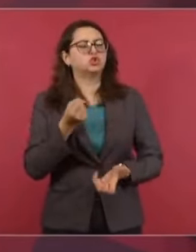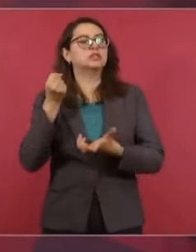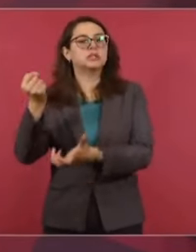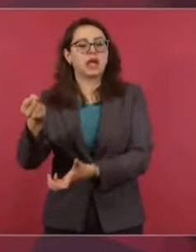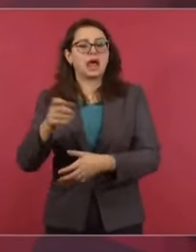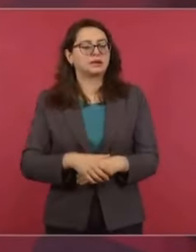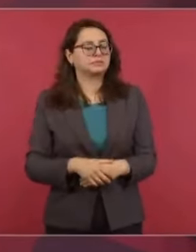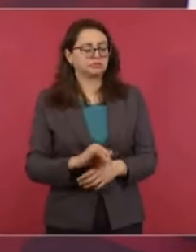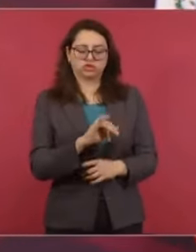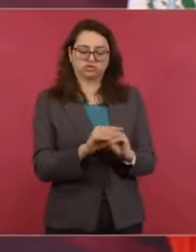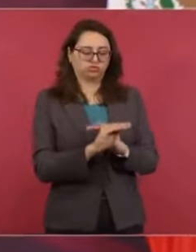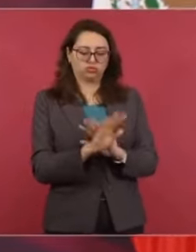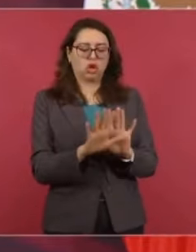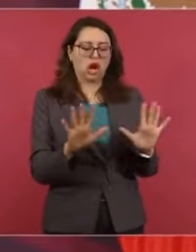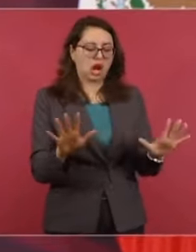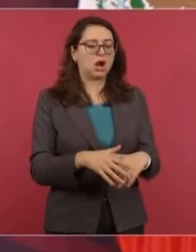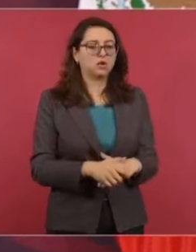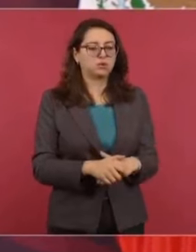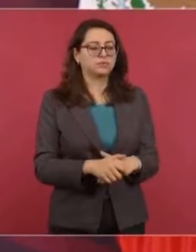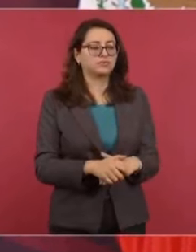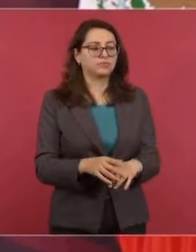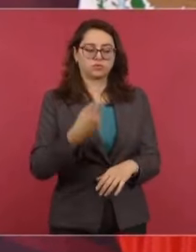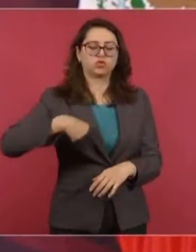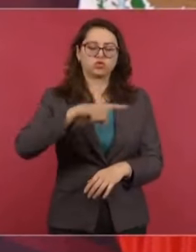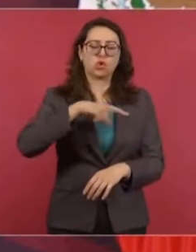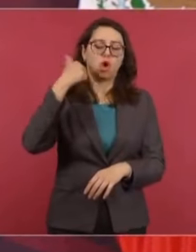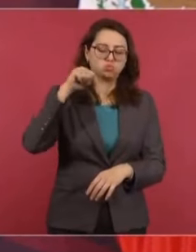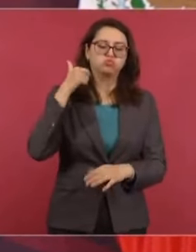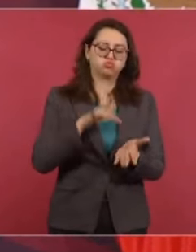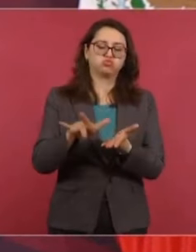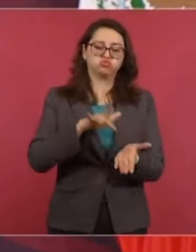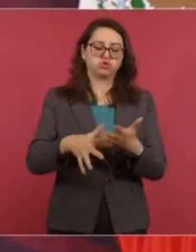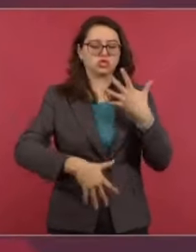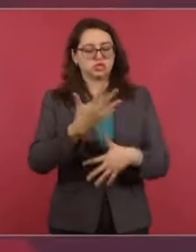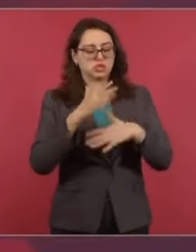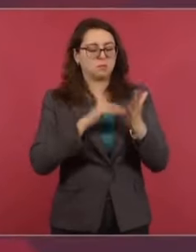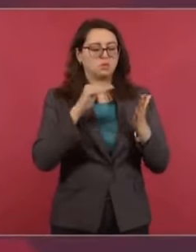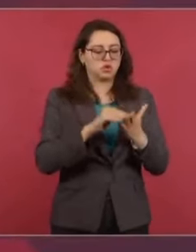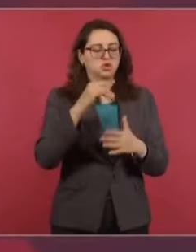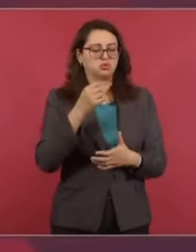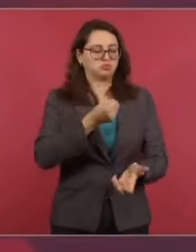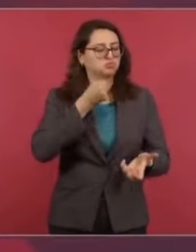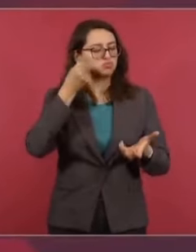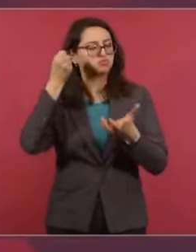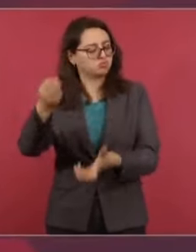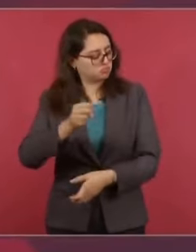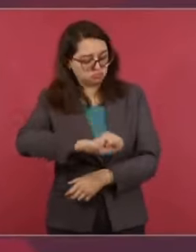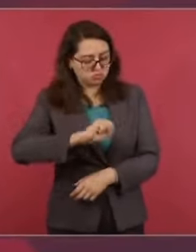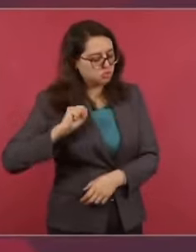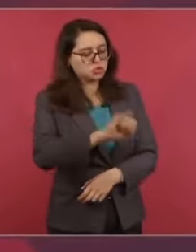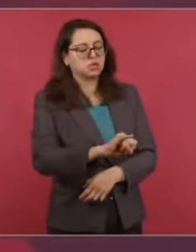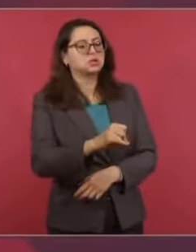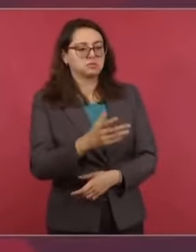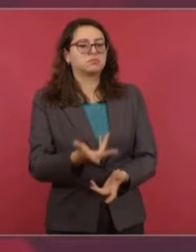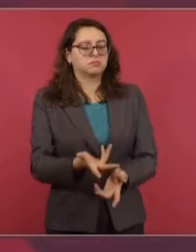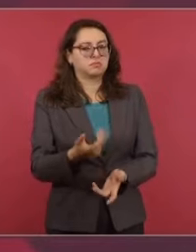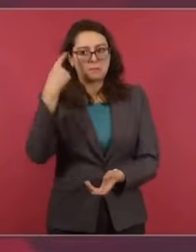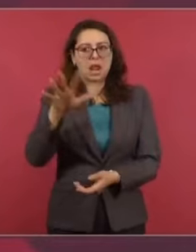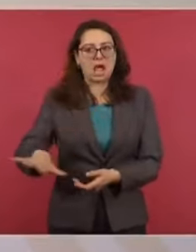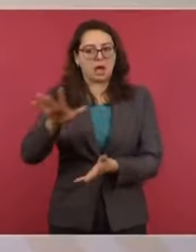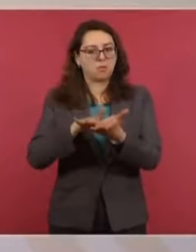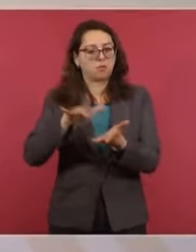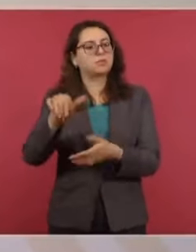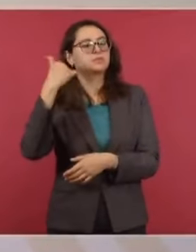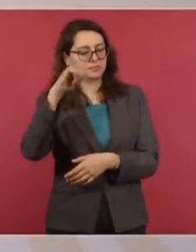de decir por acá el doble discurso, la doble moral, la hipocresía. Vamos a devolver los 15 mil millones para